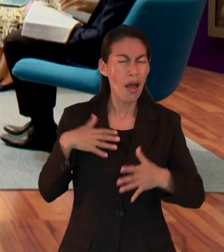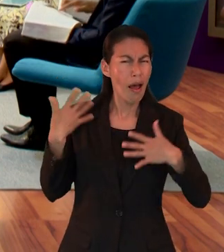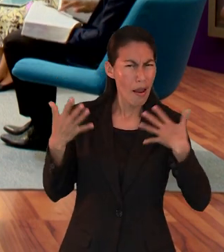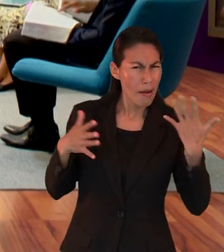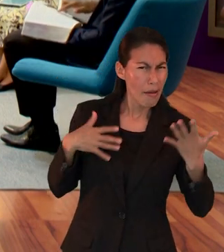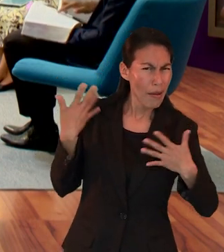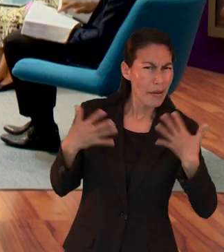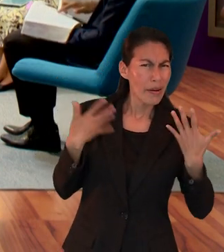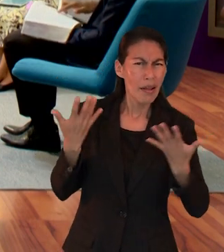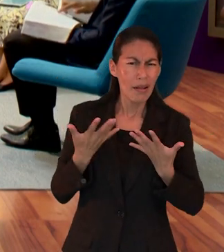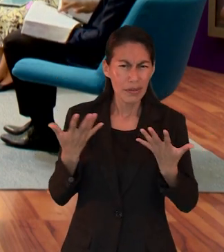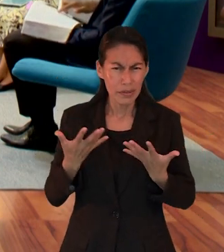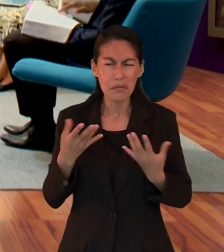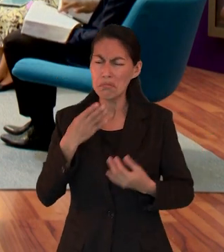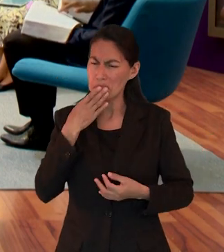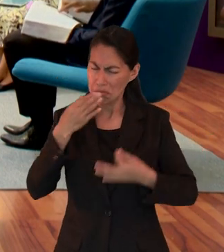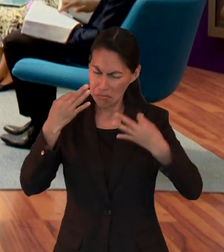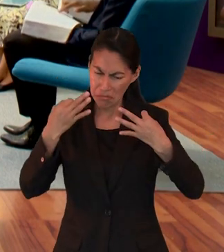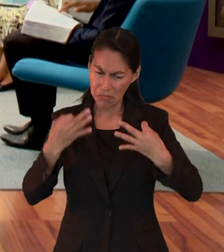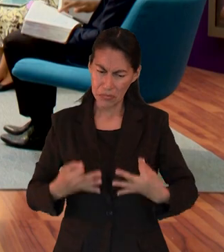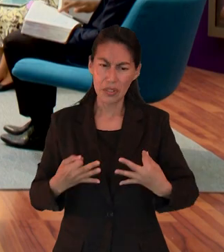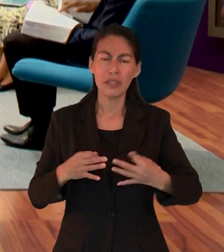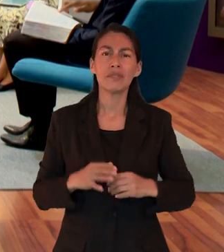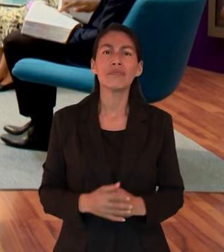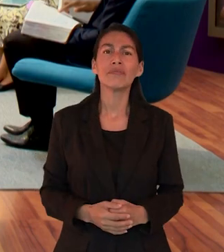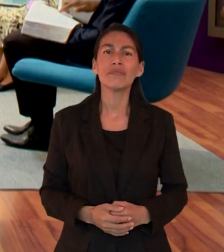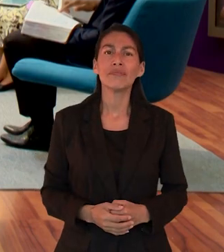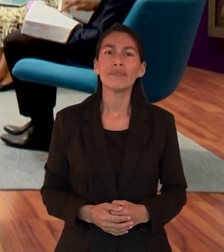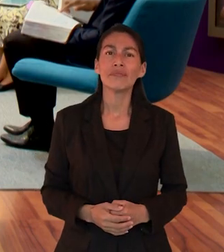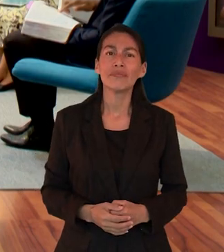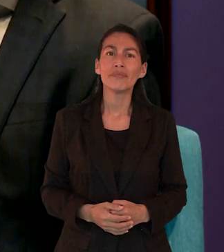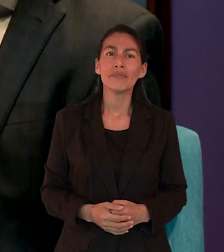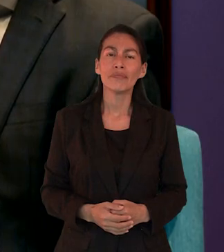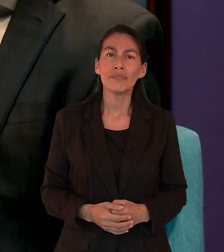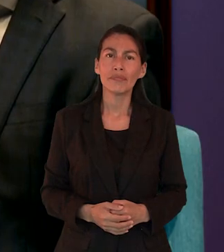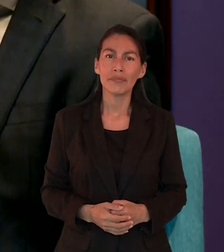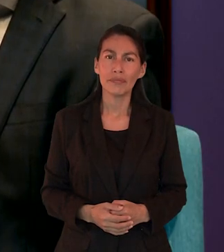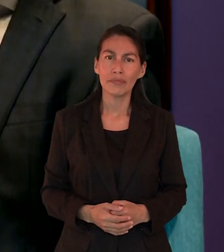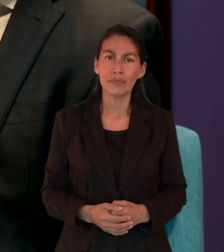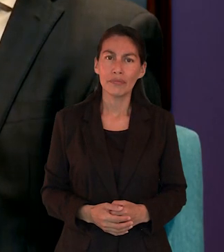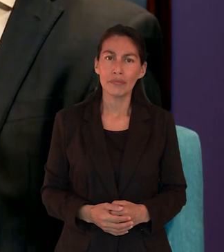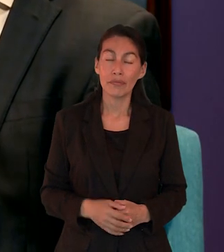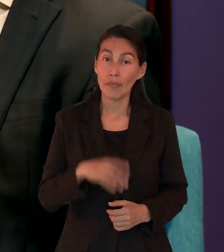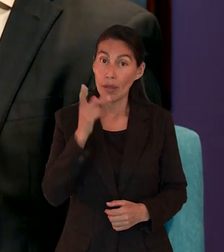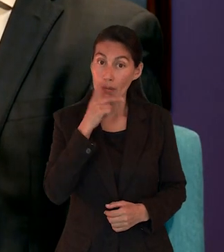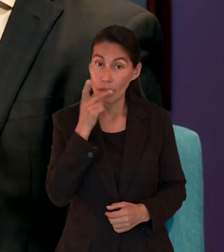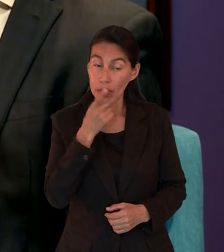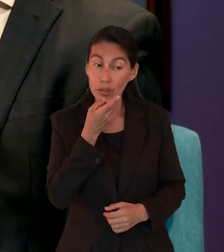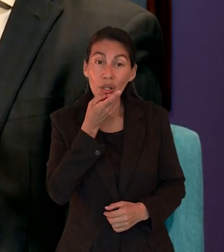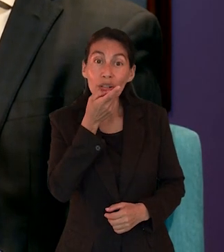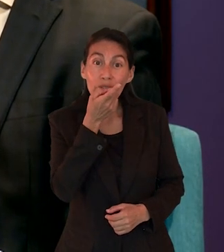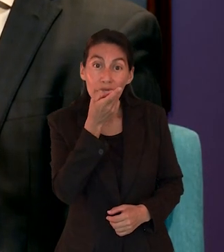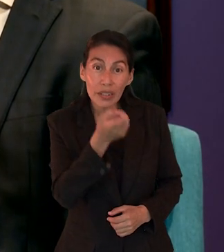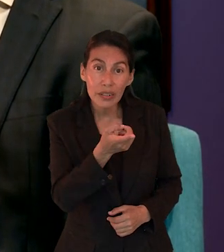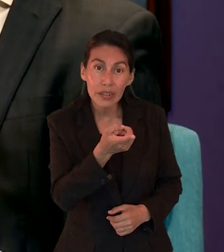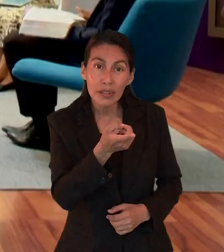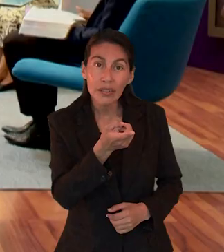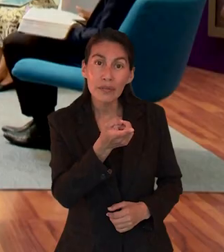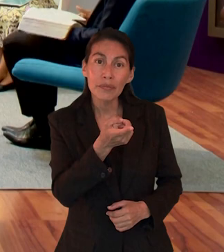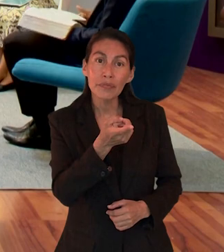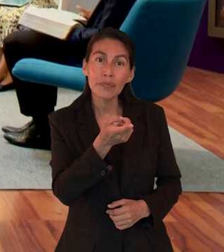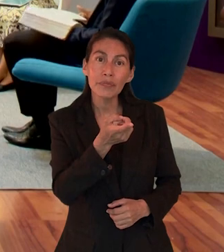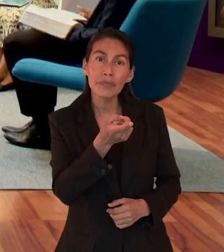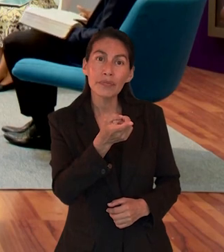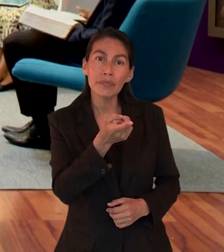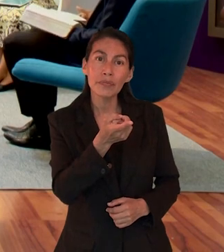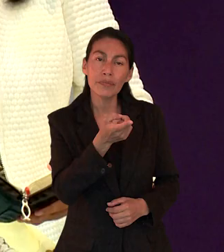sin quejarse, porque esto no es provechoso. Y el pastor mencionó algo muy